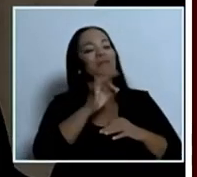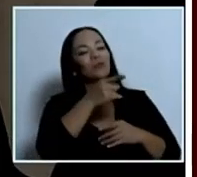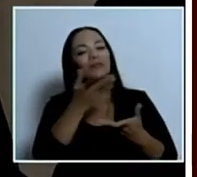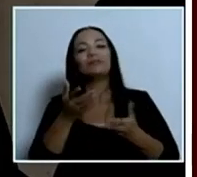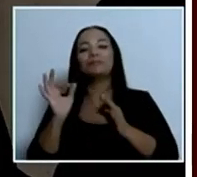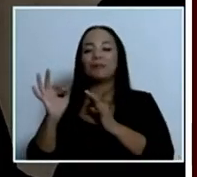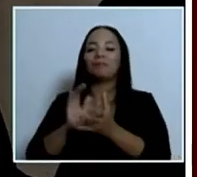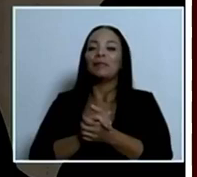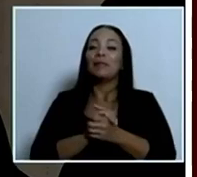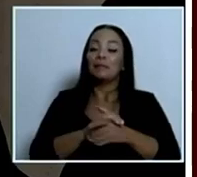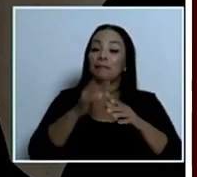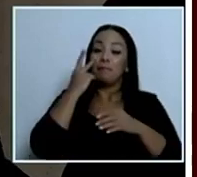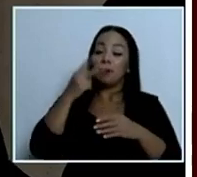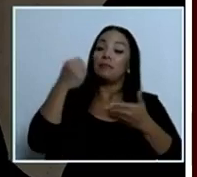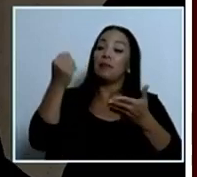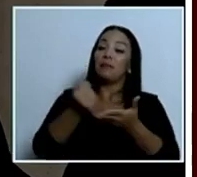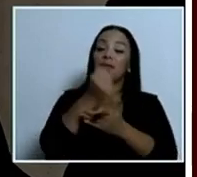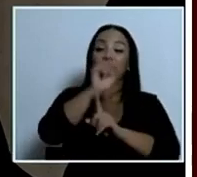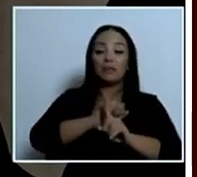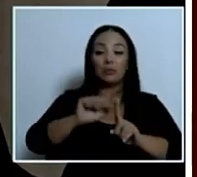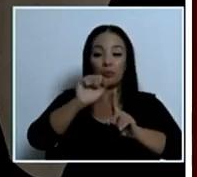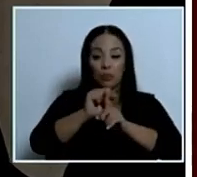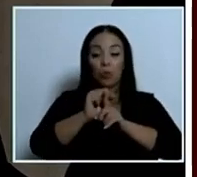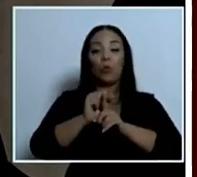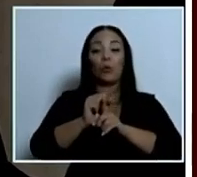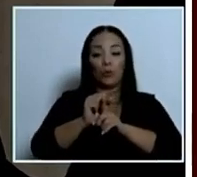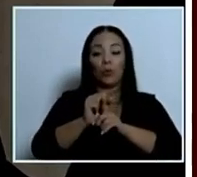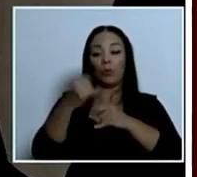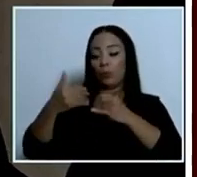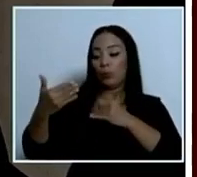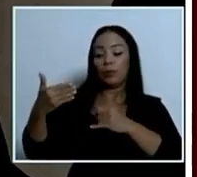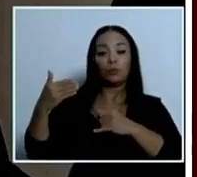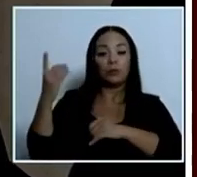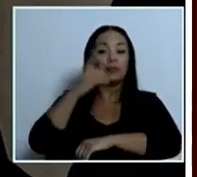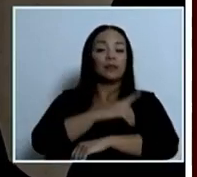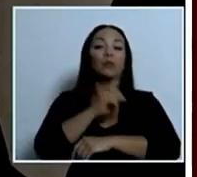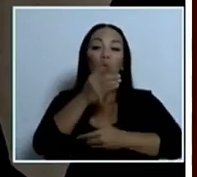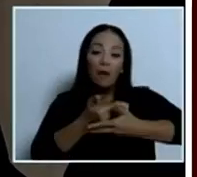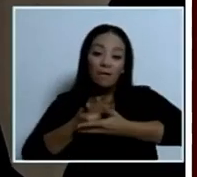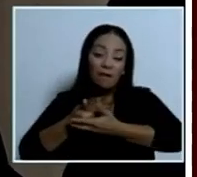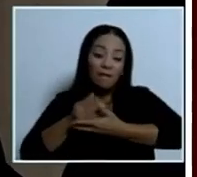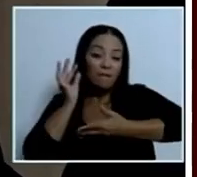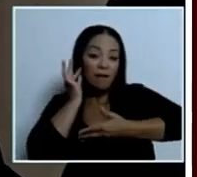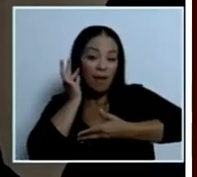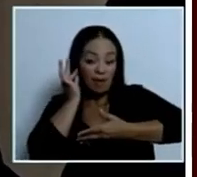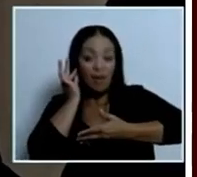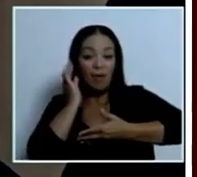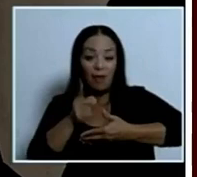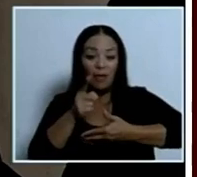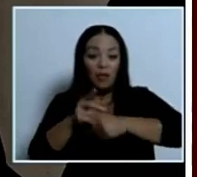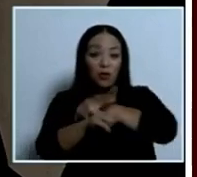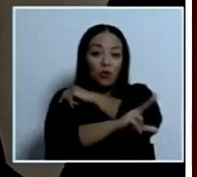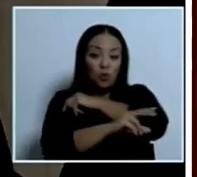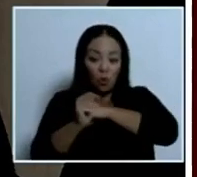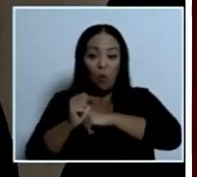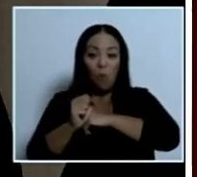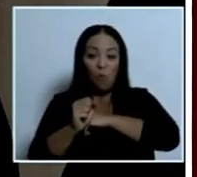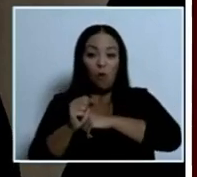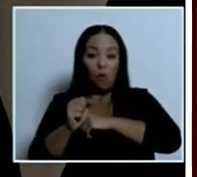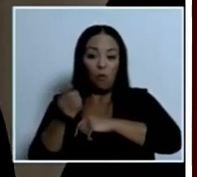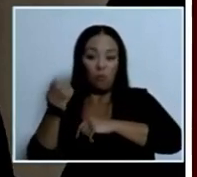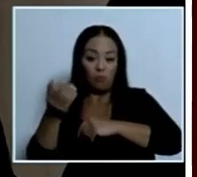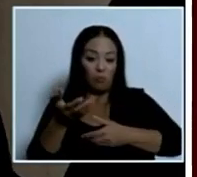a este lamentable caso que se ha dado durante los últimos días de la bebé que fue sustraída de brazos de su madre,